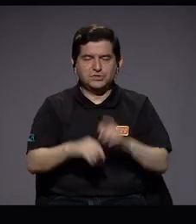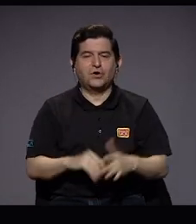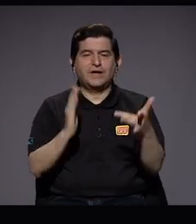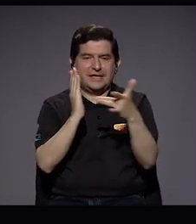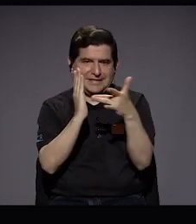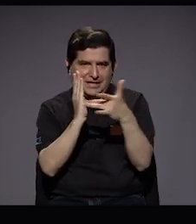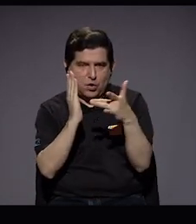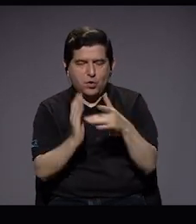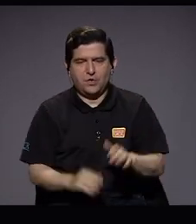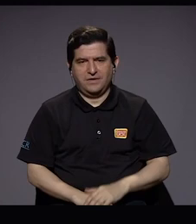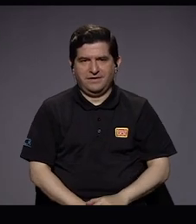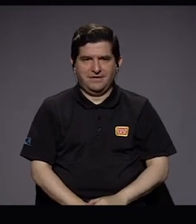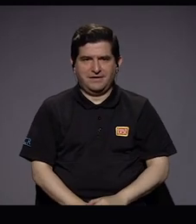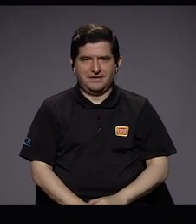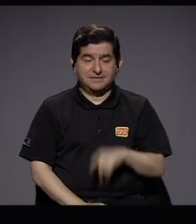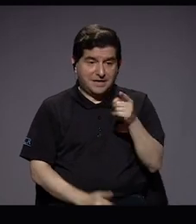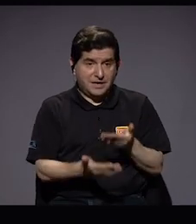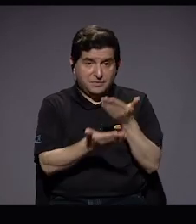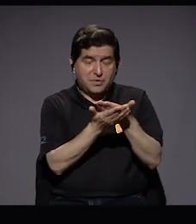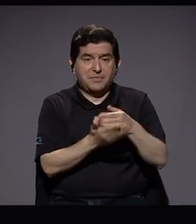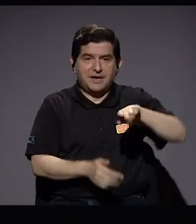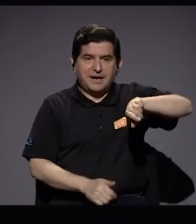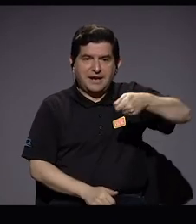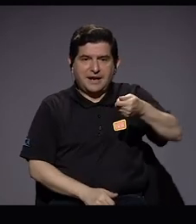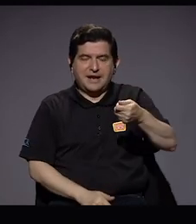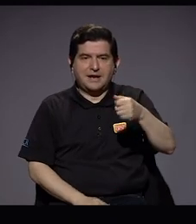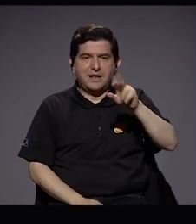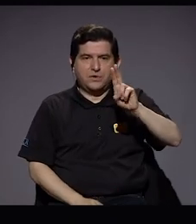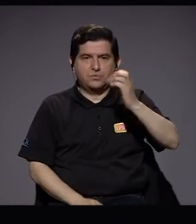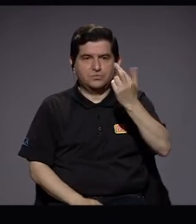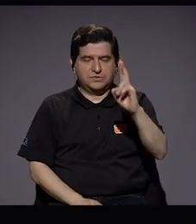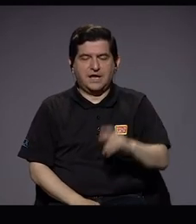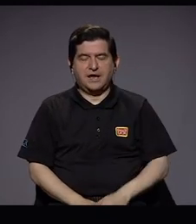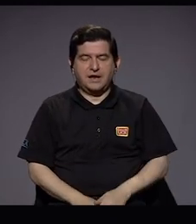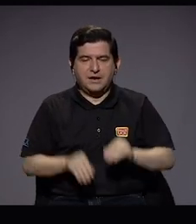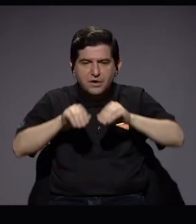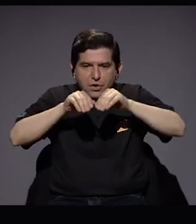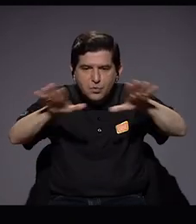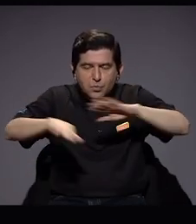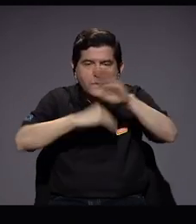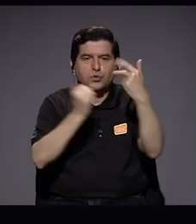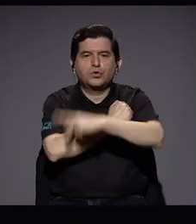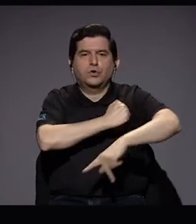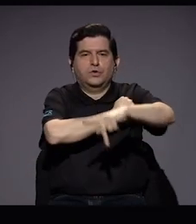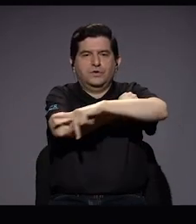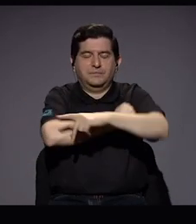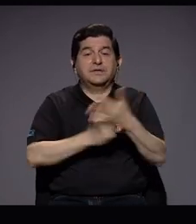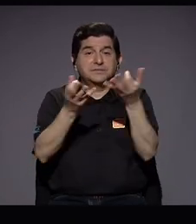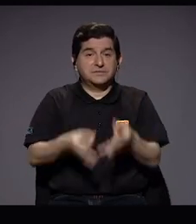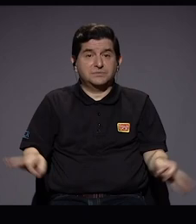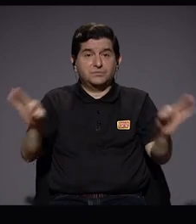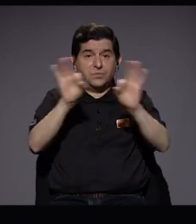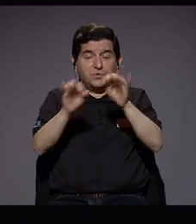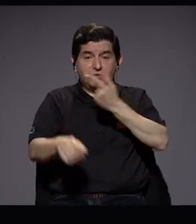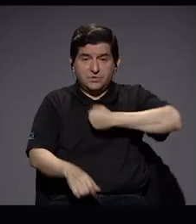Tecnologías donde se propone al Canal 15 para que tenga cobertura hasta todo el territorio nacional. Es muy importante para nosotros como medio de